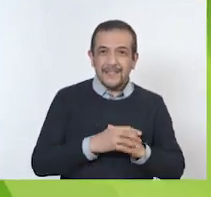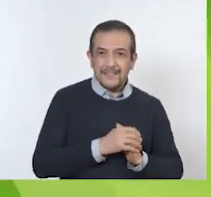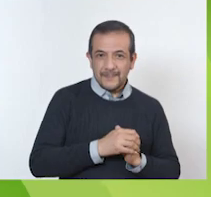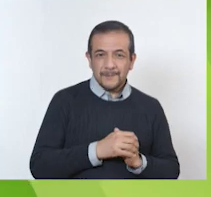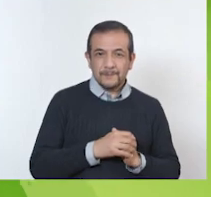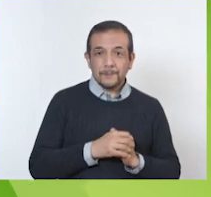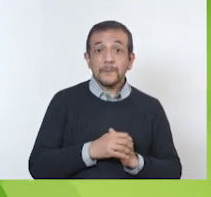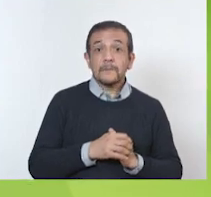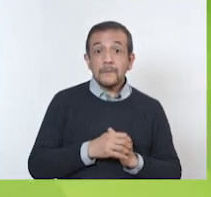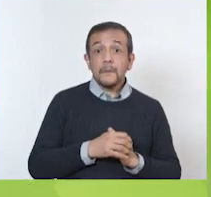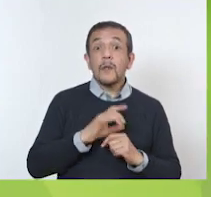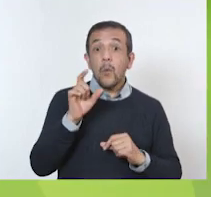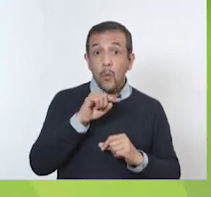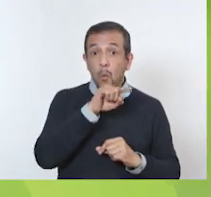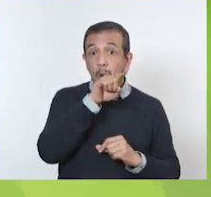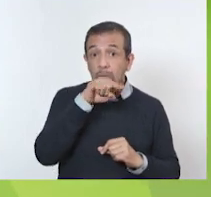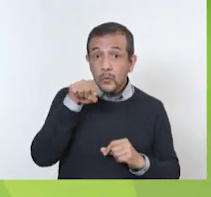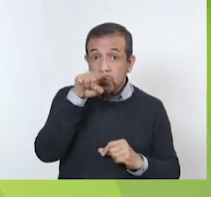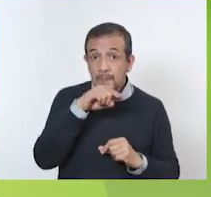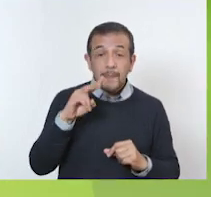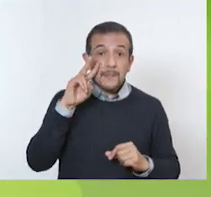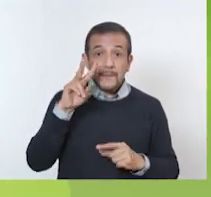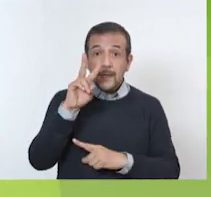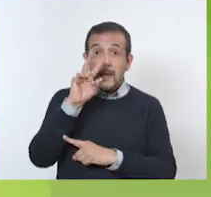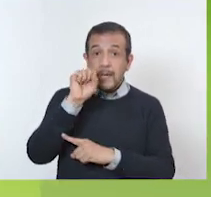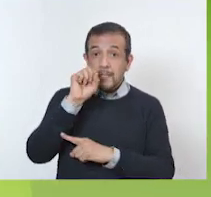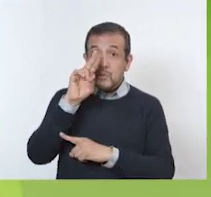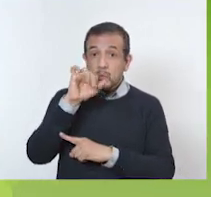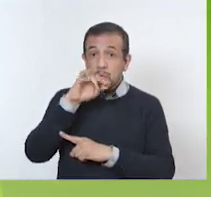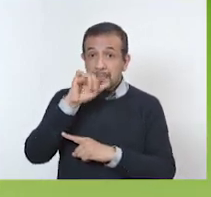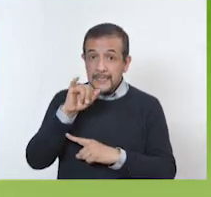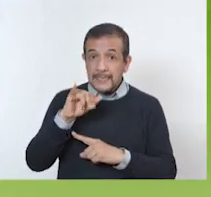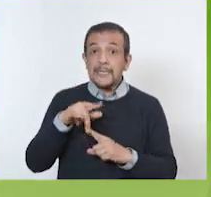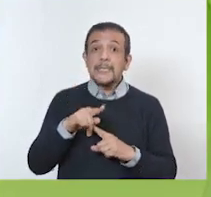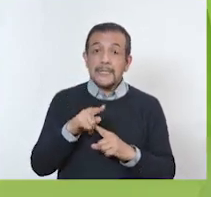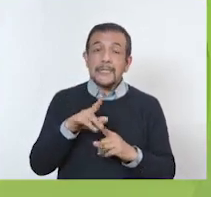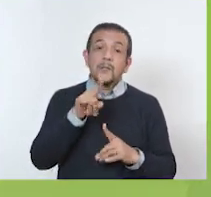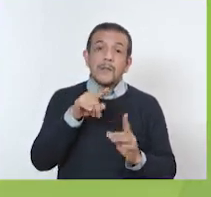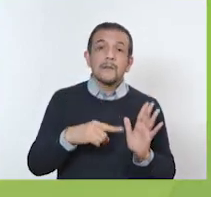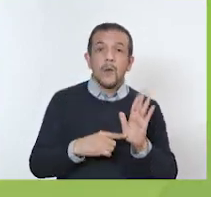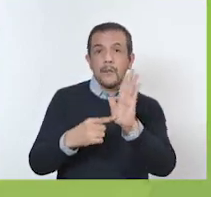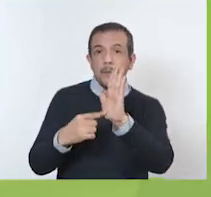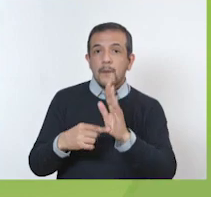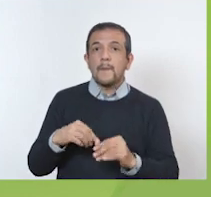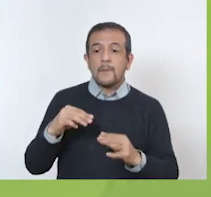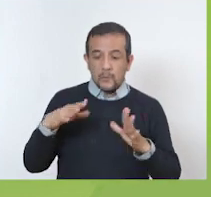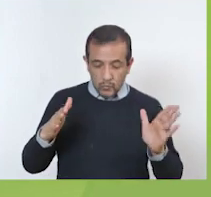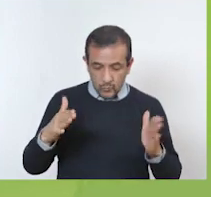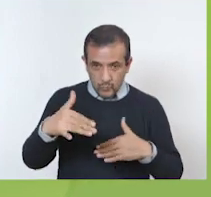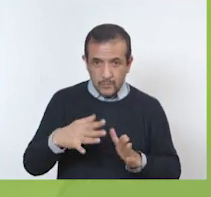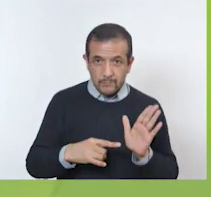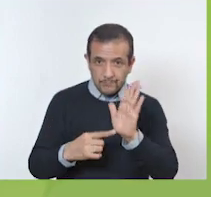maqueta. Y cuando veas a Susy, le puedes mostrar tu maqueta. ¡Qué buena idea, José!